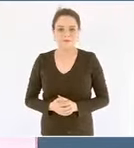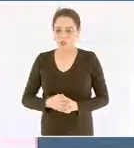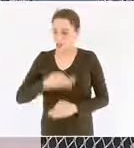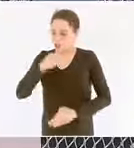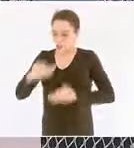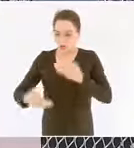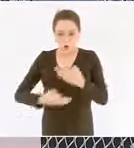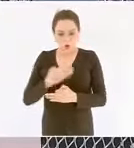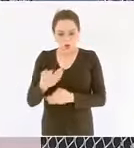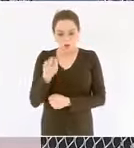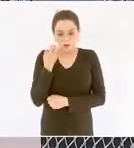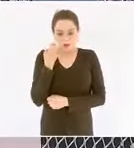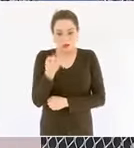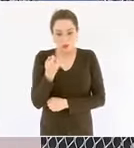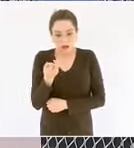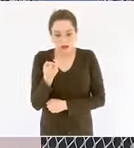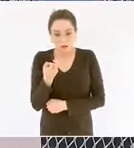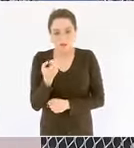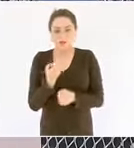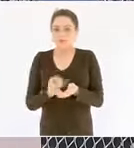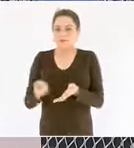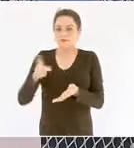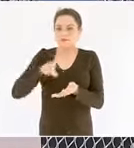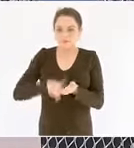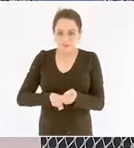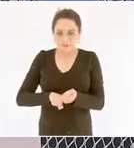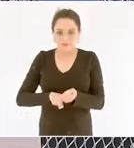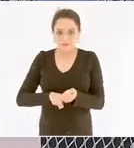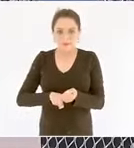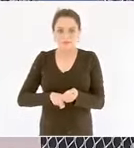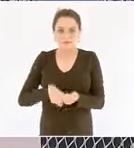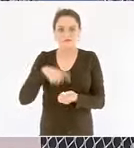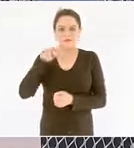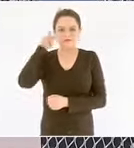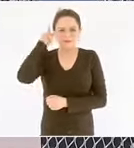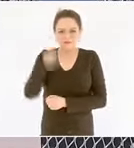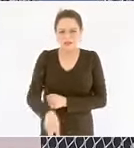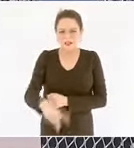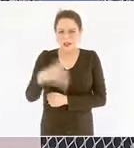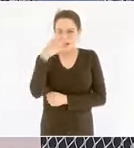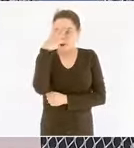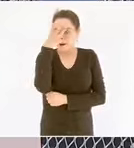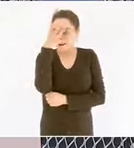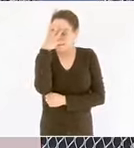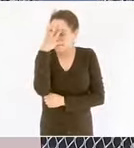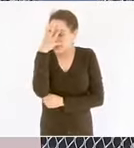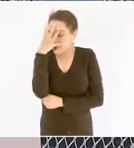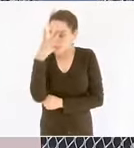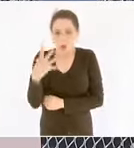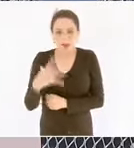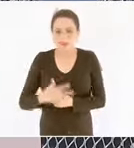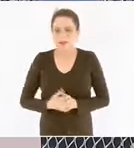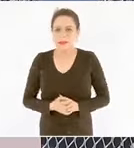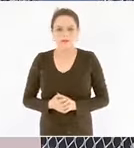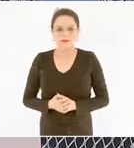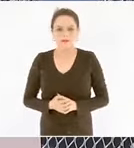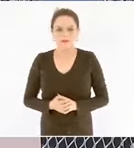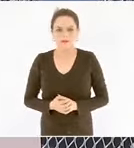significa una vergüenza diez